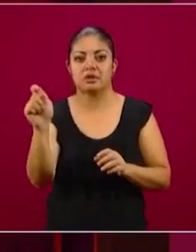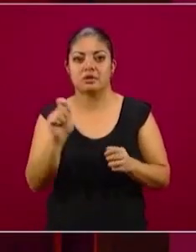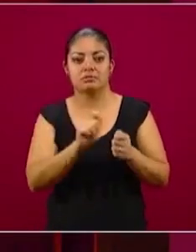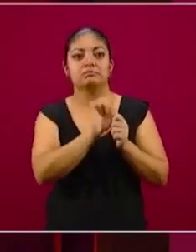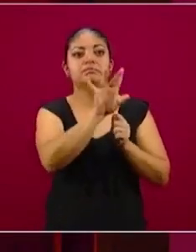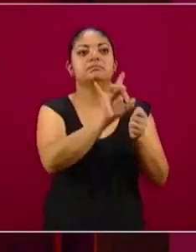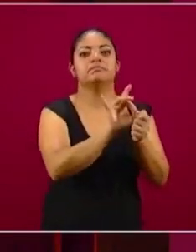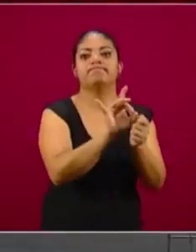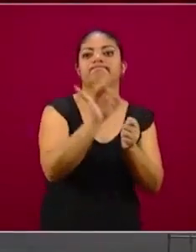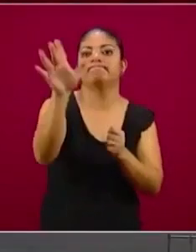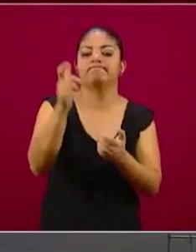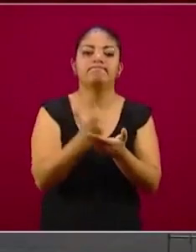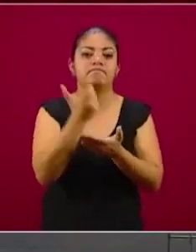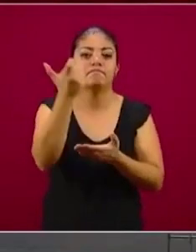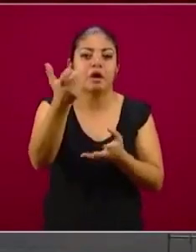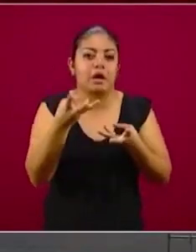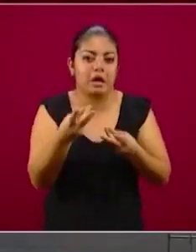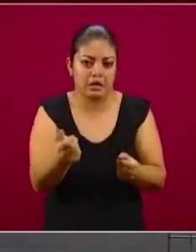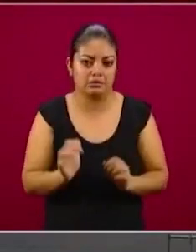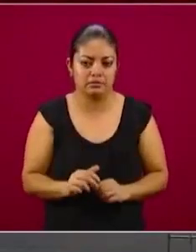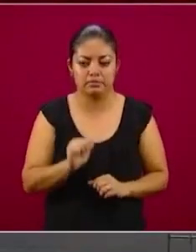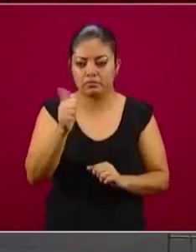algunos gastos.